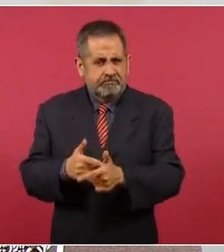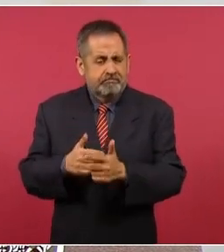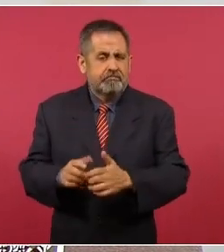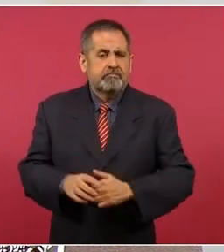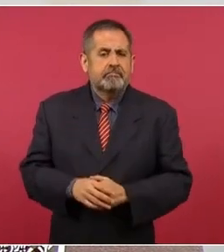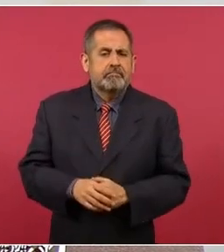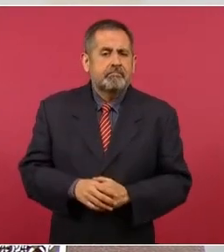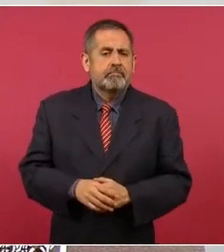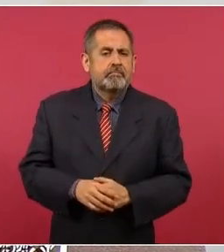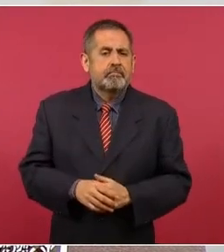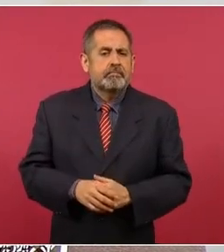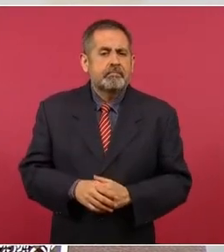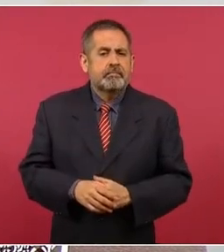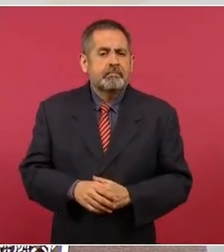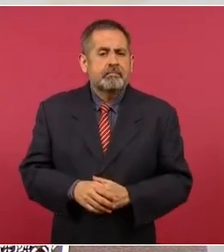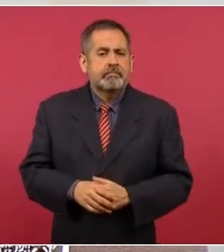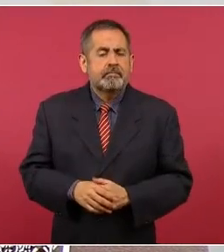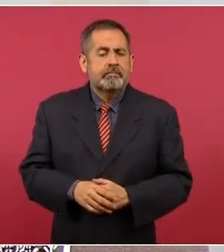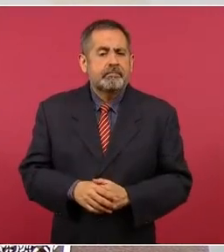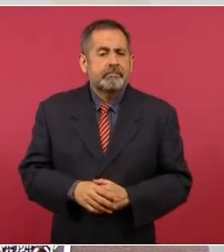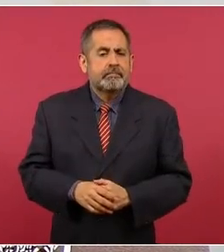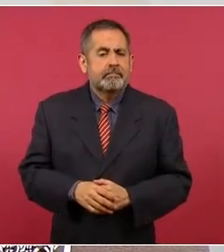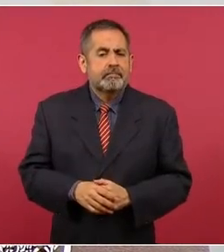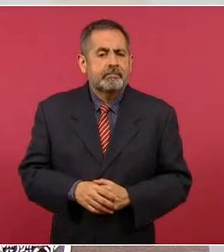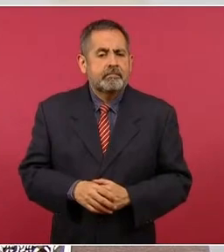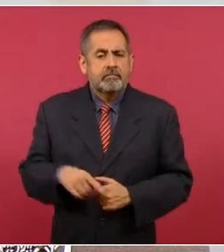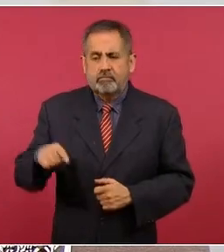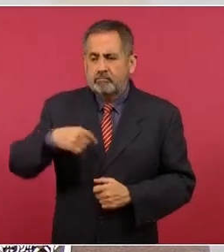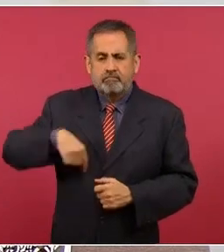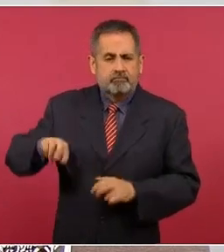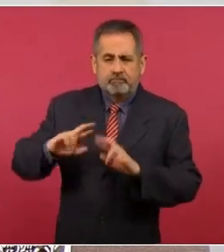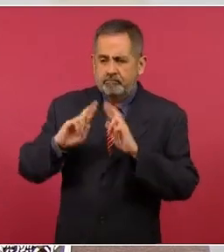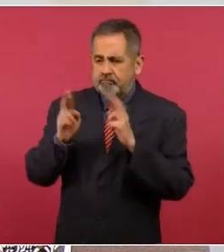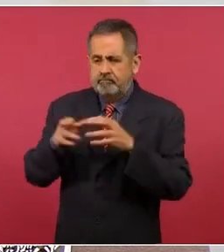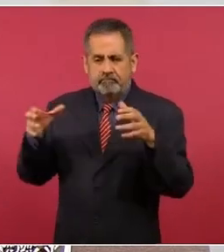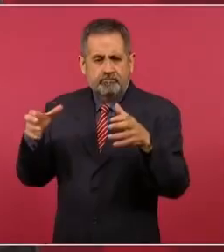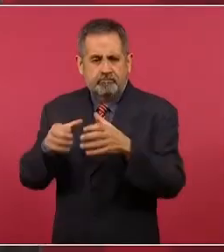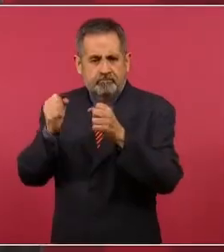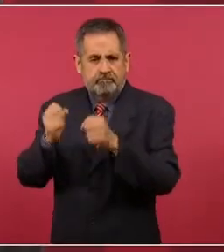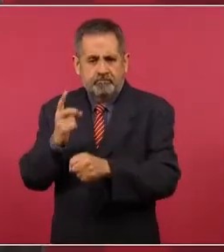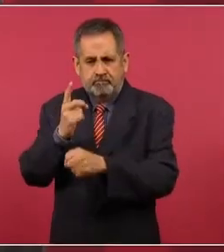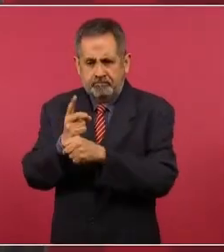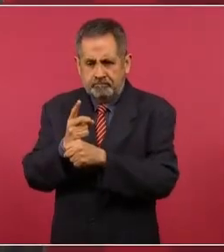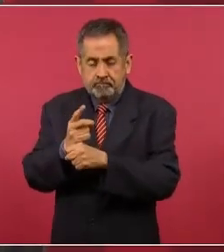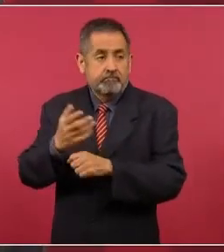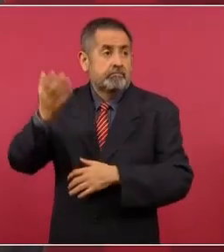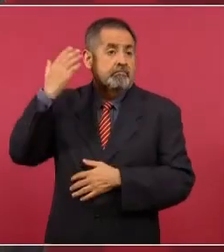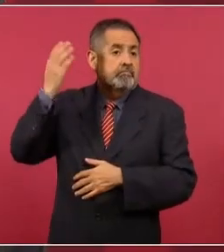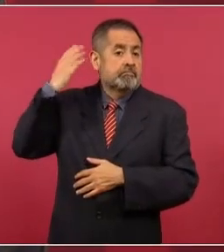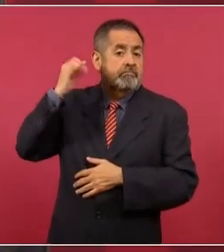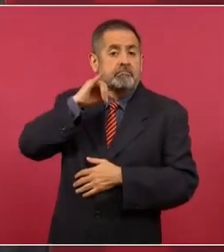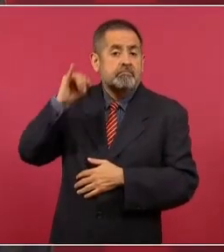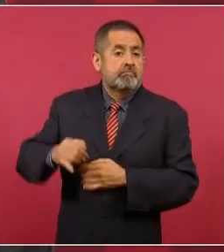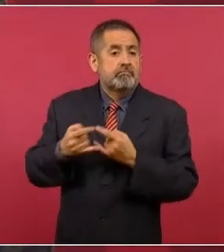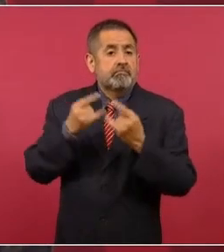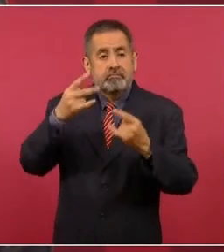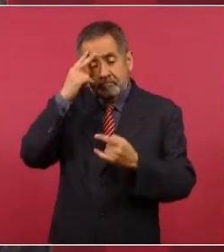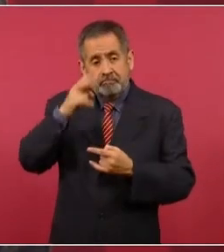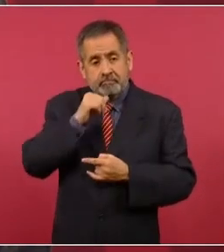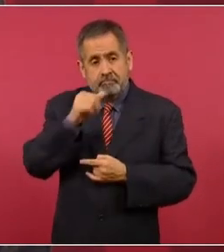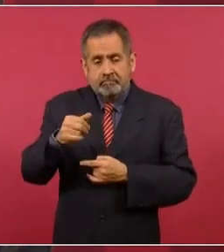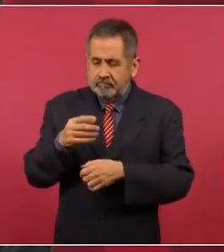no dejar de hacer las reuniones de seguridad que nunca se habían hecho en la historia de México